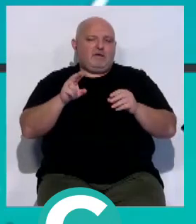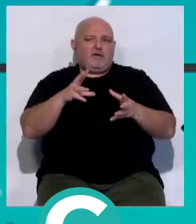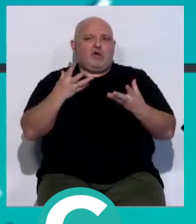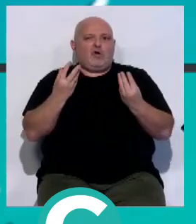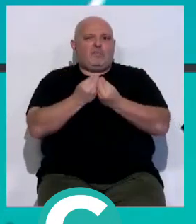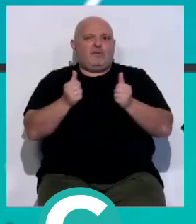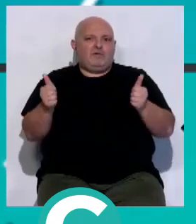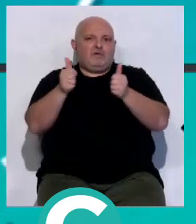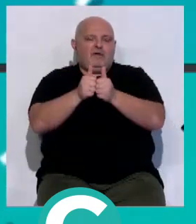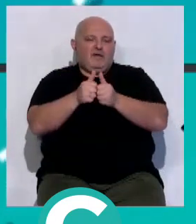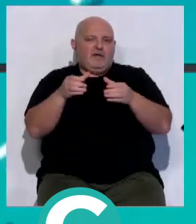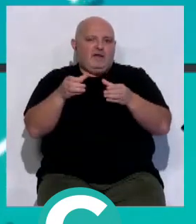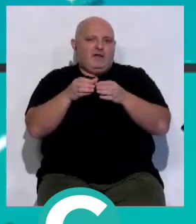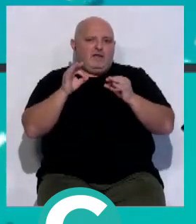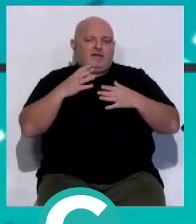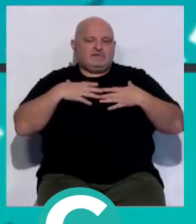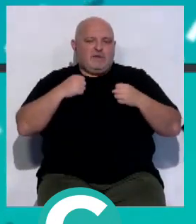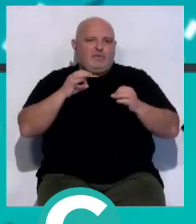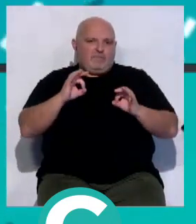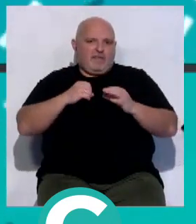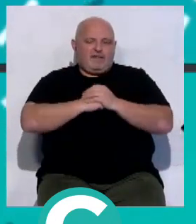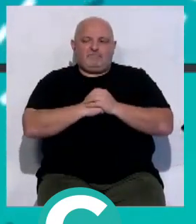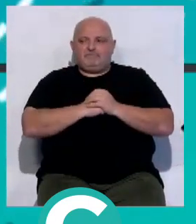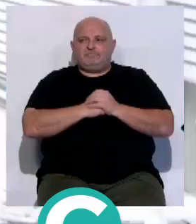compañía de un equipo de sanitarios.